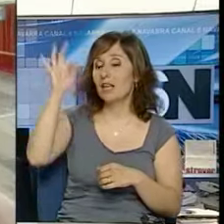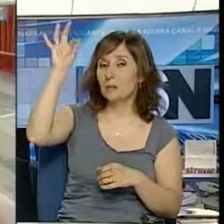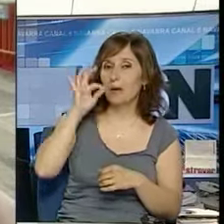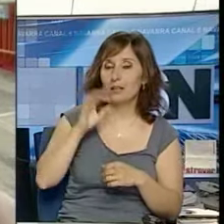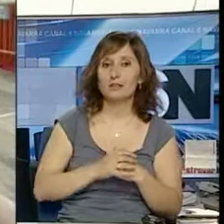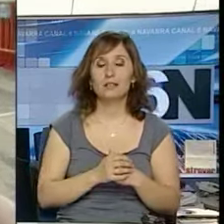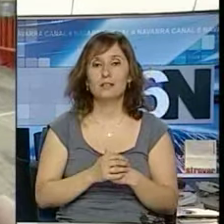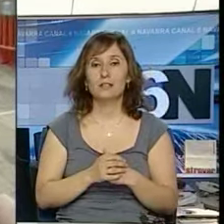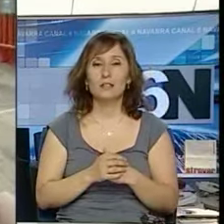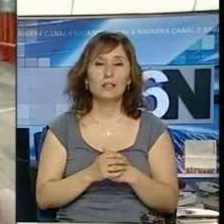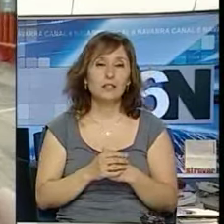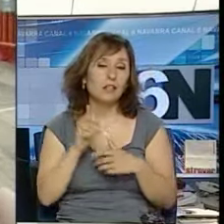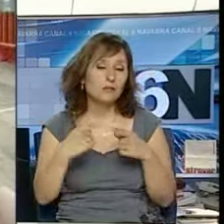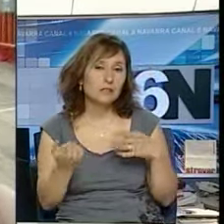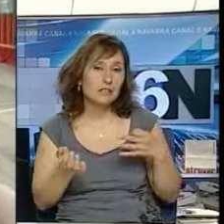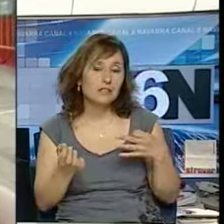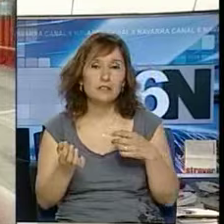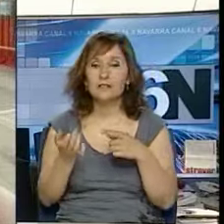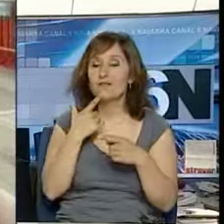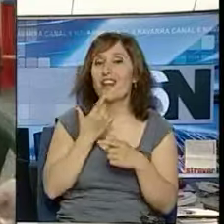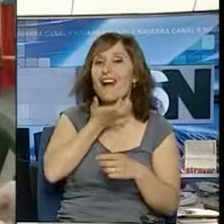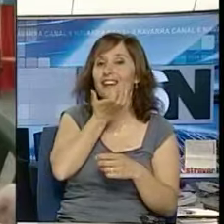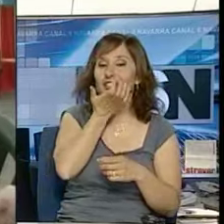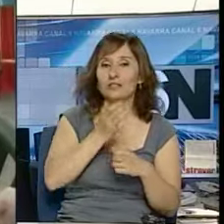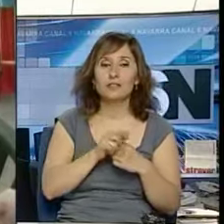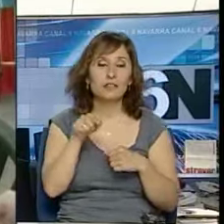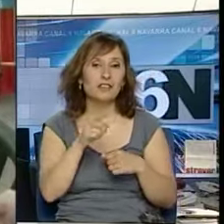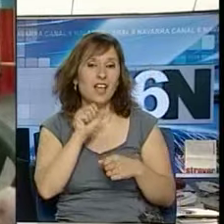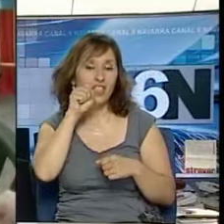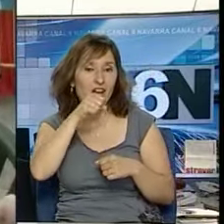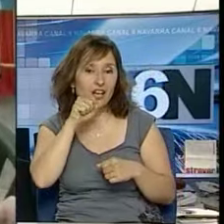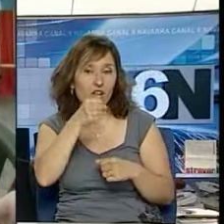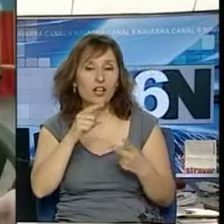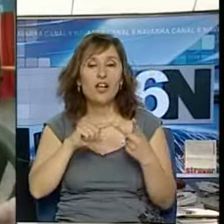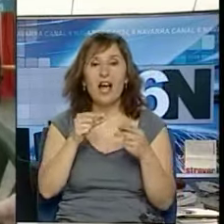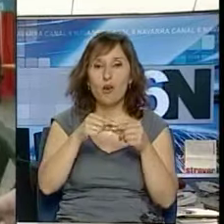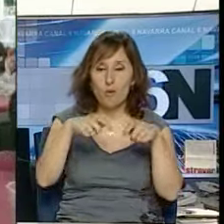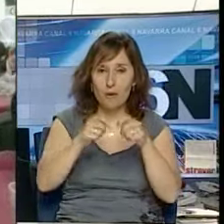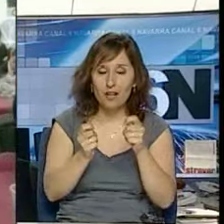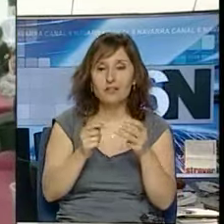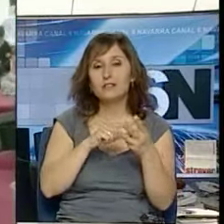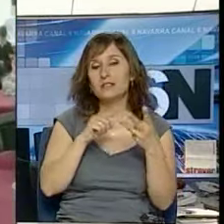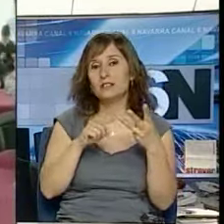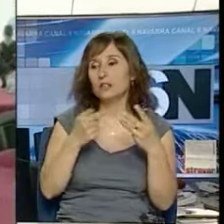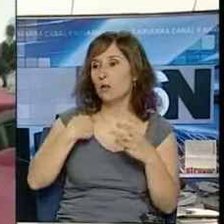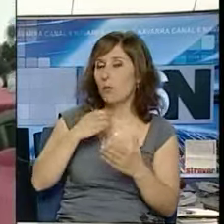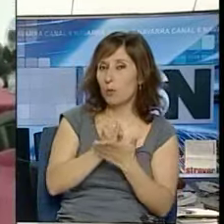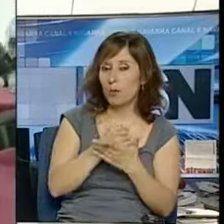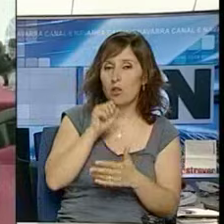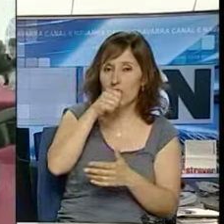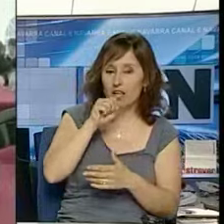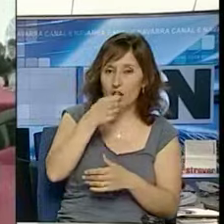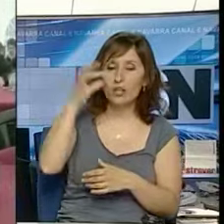una alcachofa. La zanahoria, la alubia verde. He probado zanahoria,